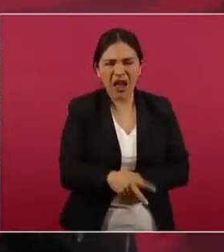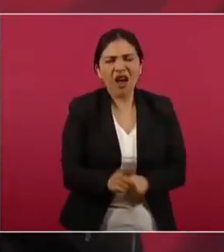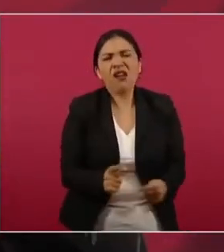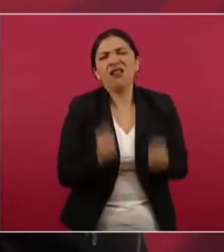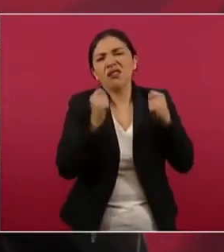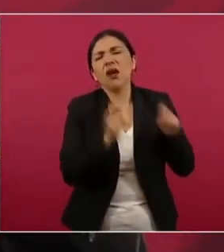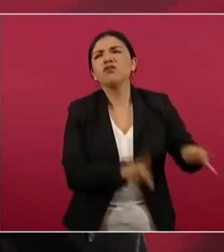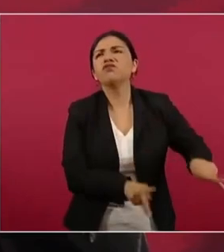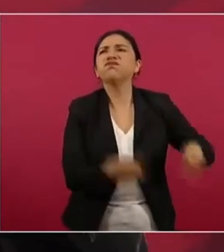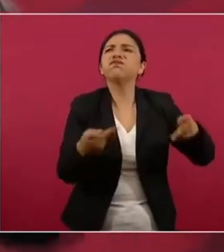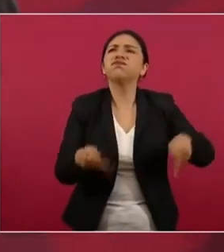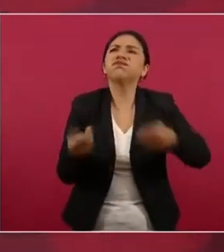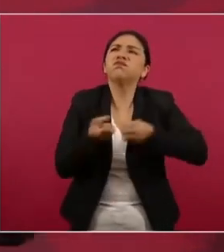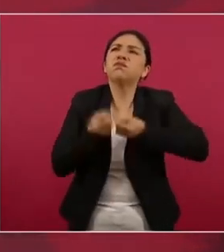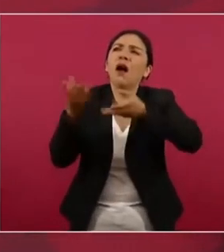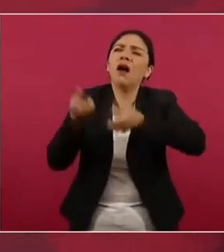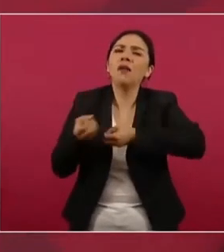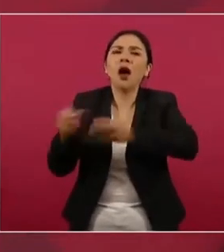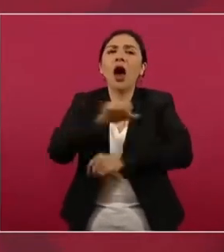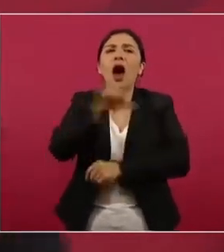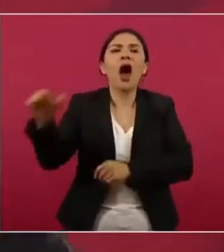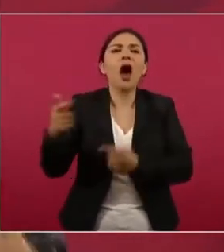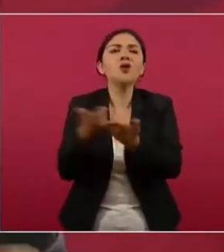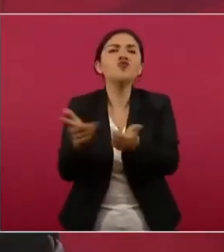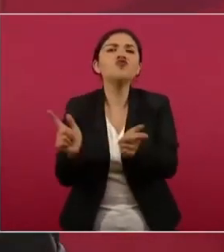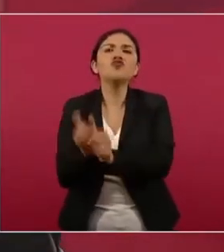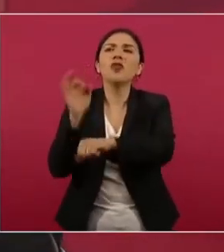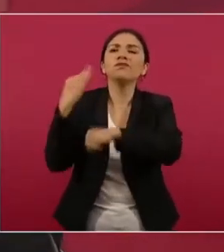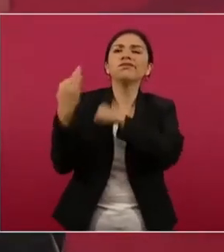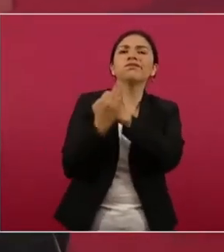de allegados a Salinas.